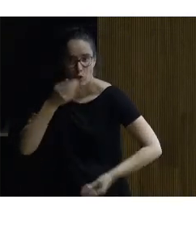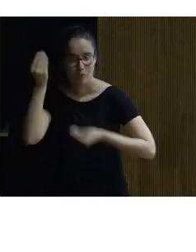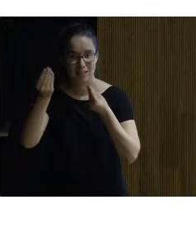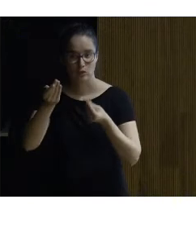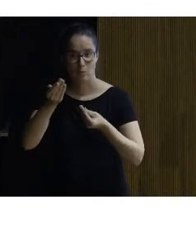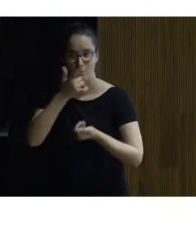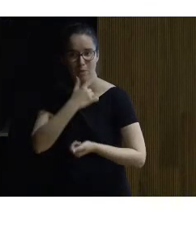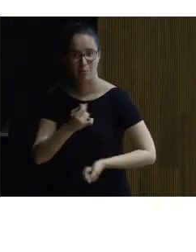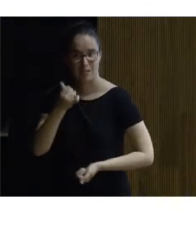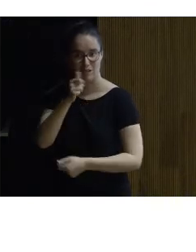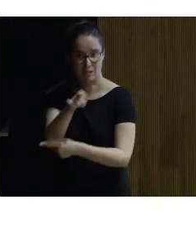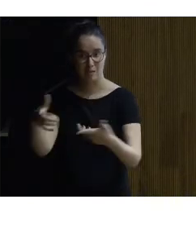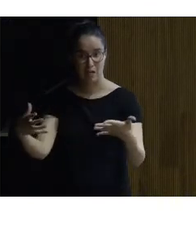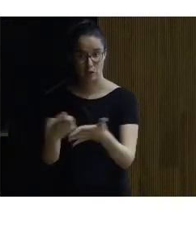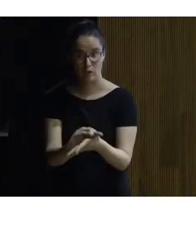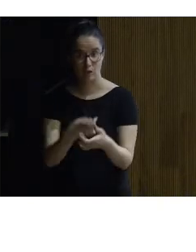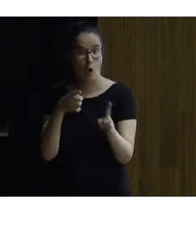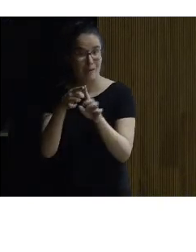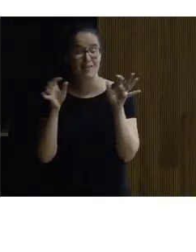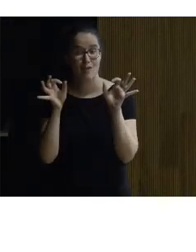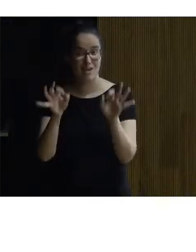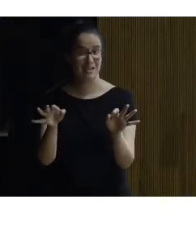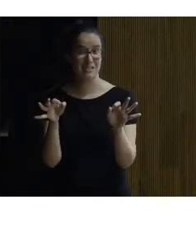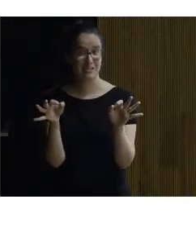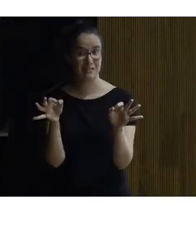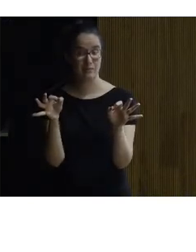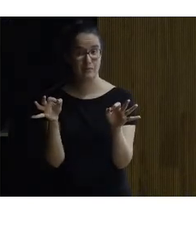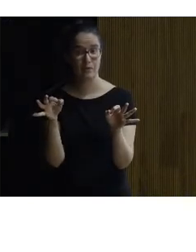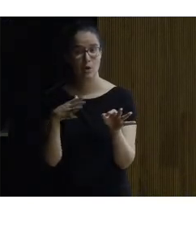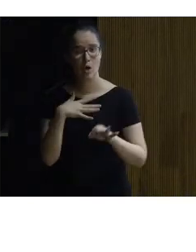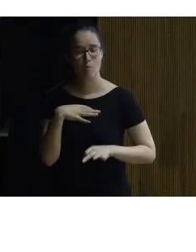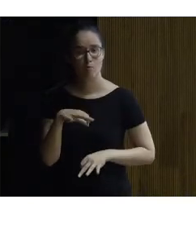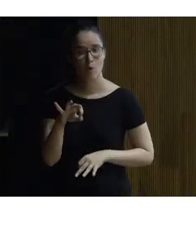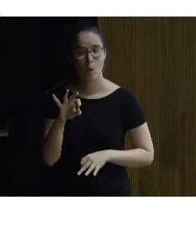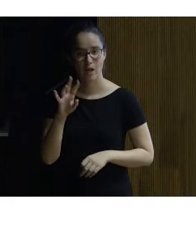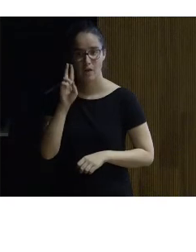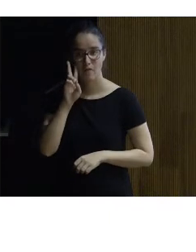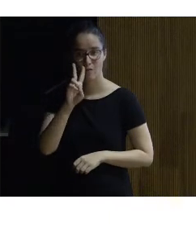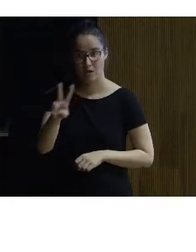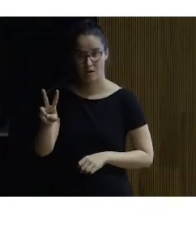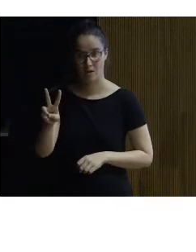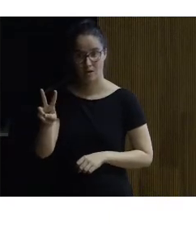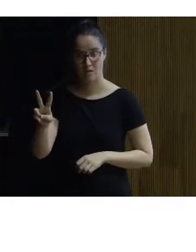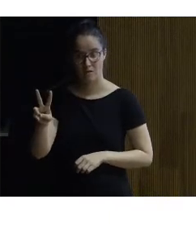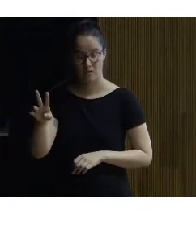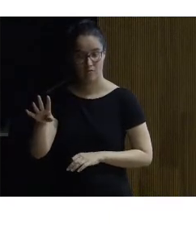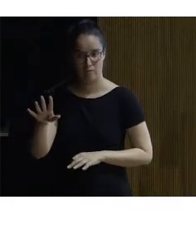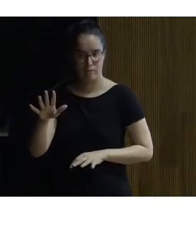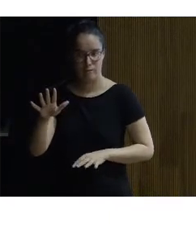a todo el mundo es lo que se trata también de poder gozar de esa obra